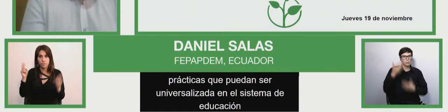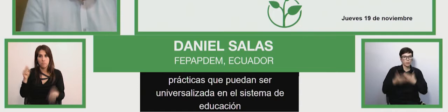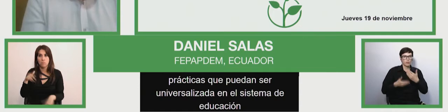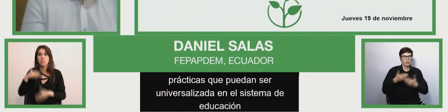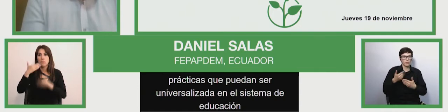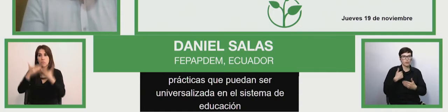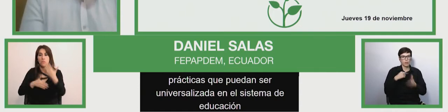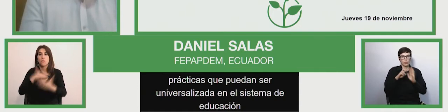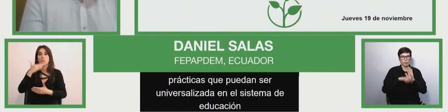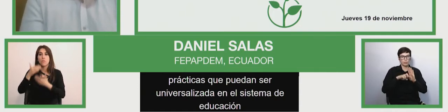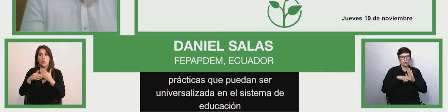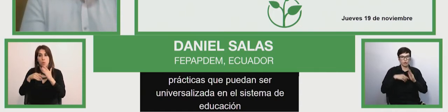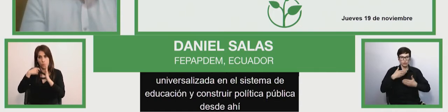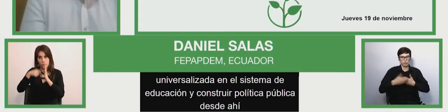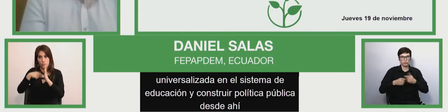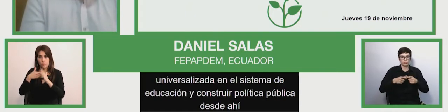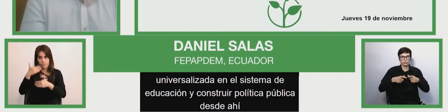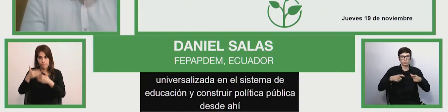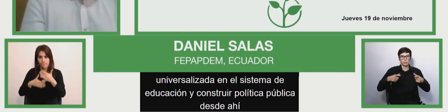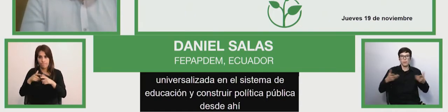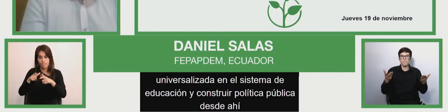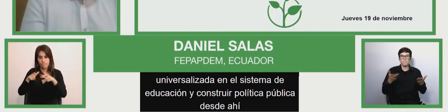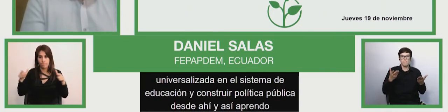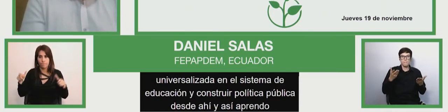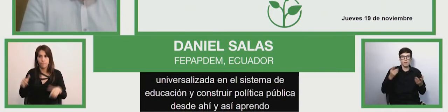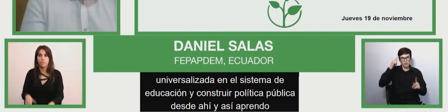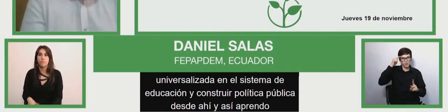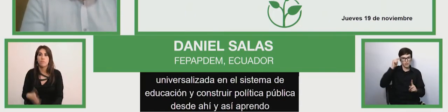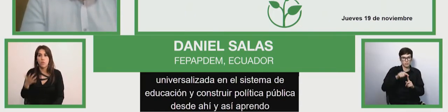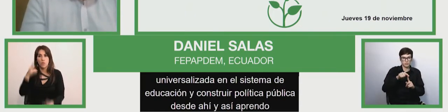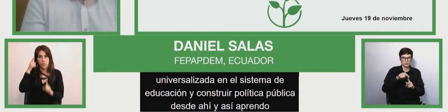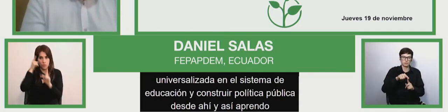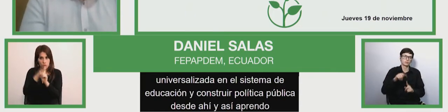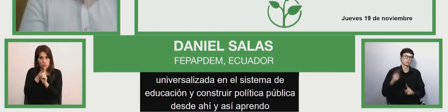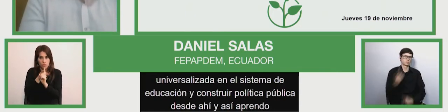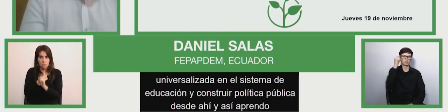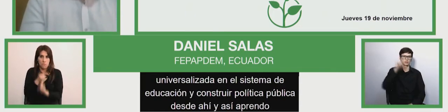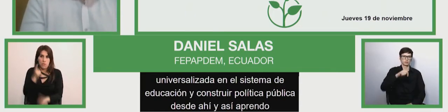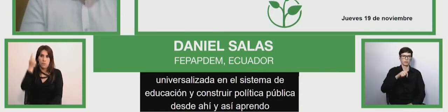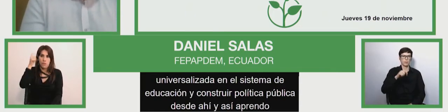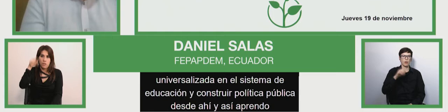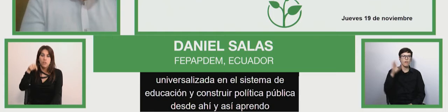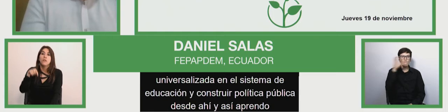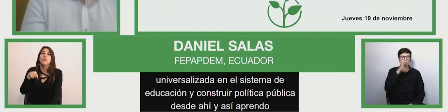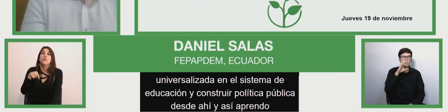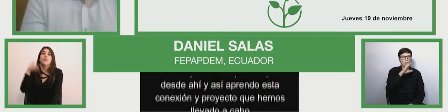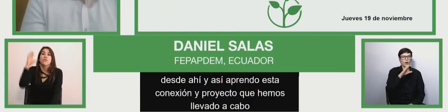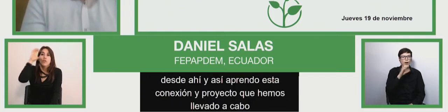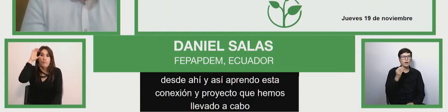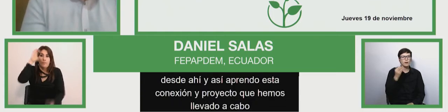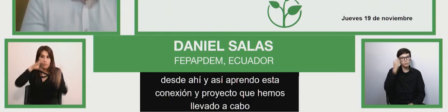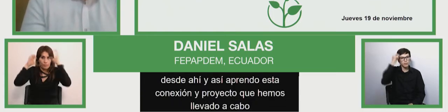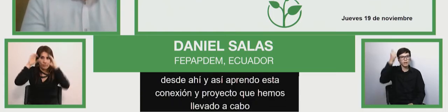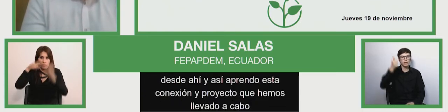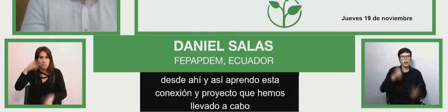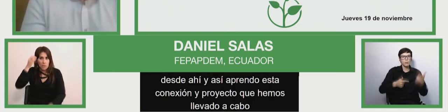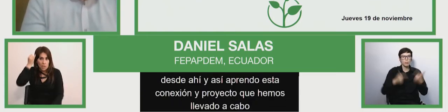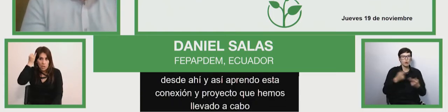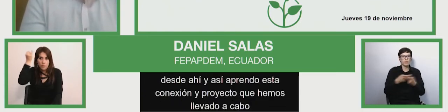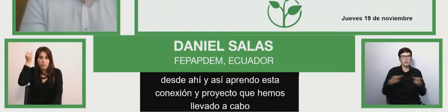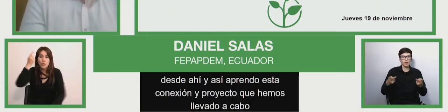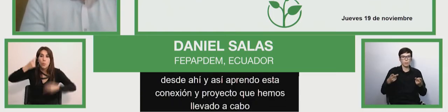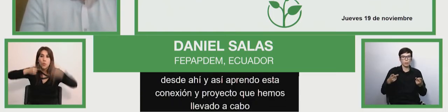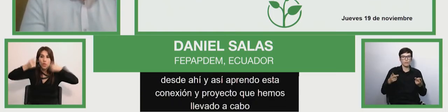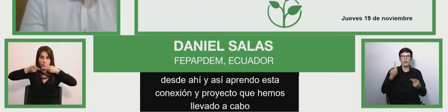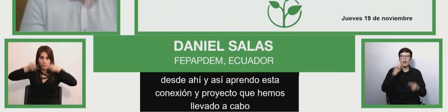que lo hemos llevado a cabo, busca y tiene como principio justamente eso, la creación de estas políticas públicas, desde la incidencia de la sociedad civil